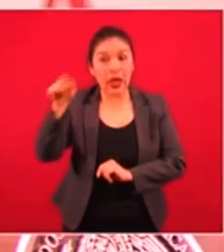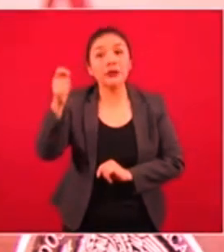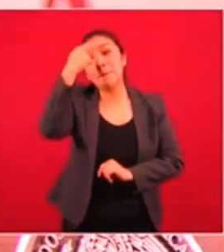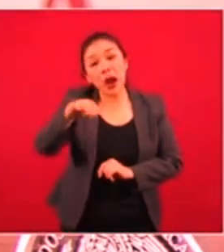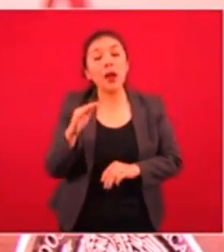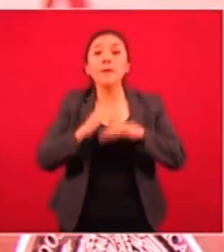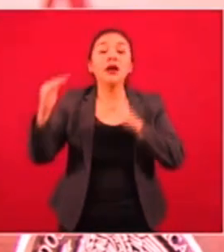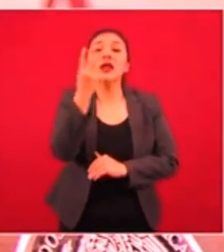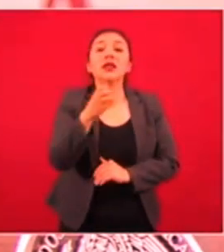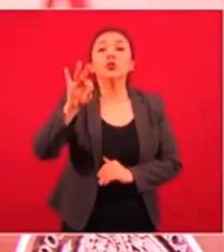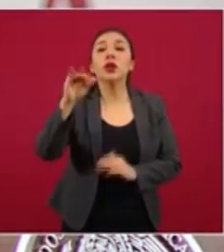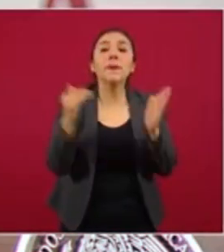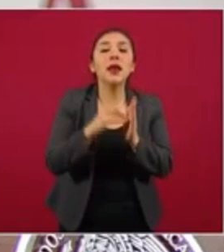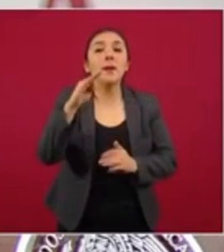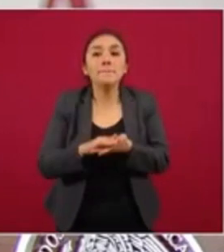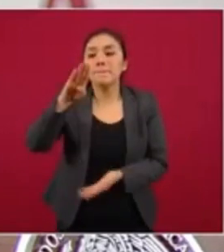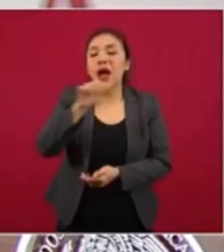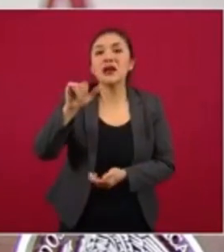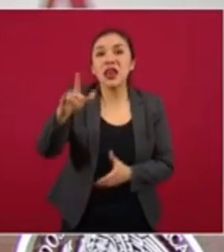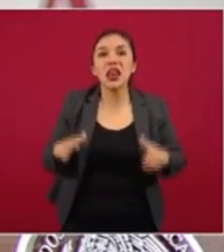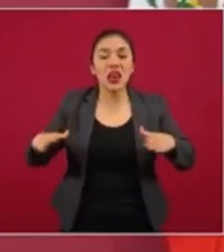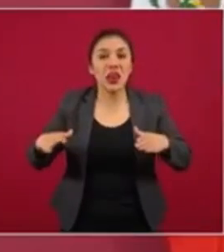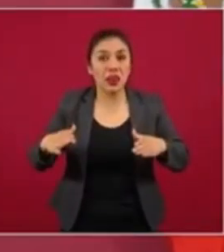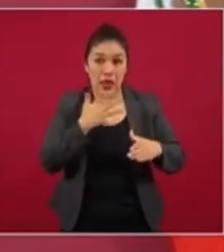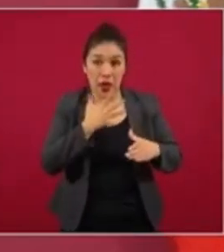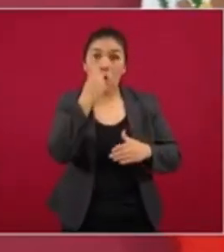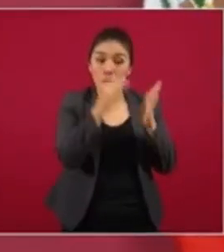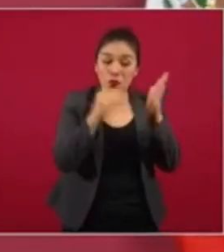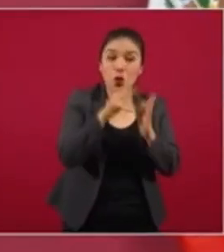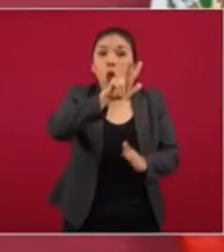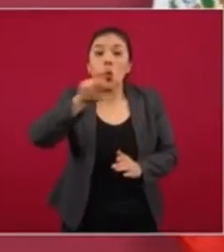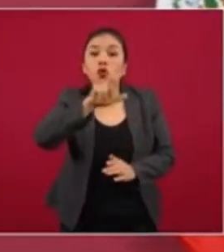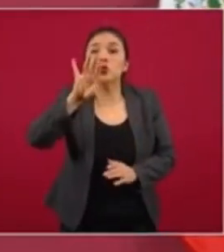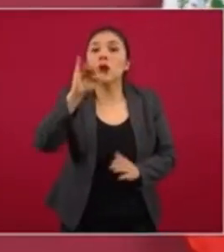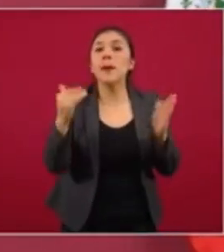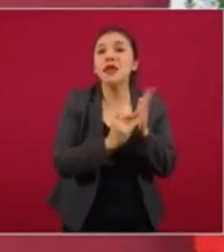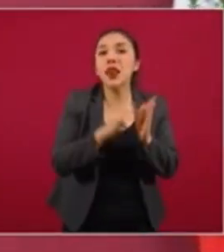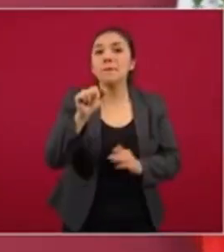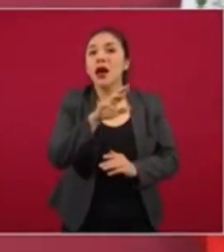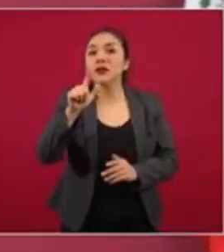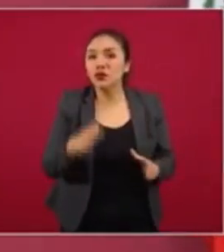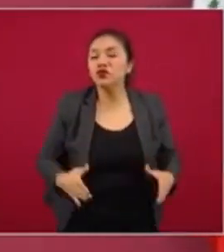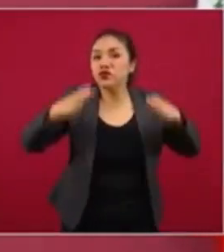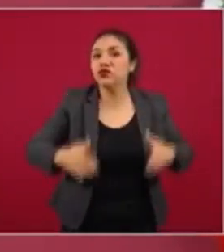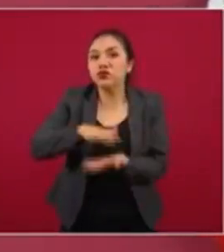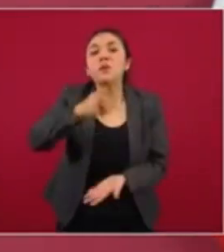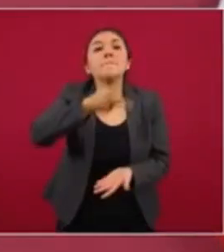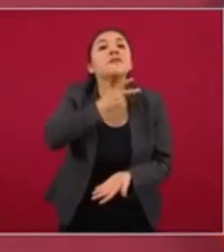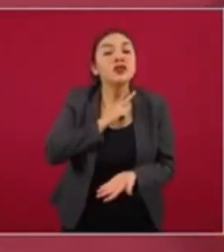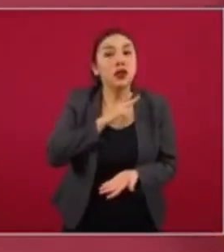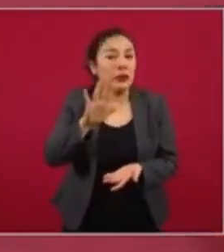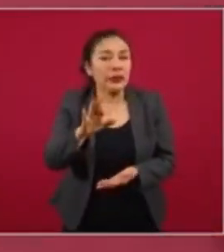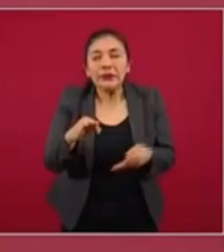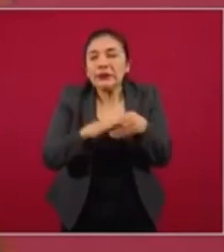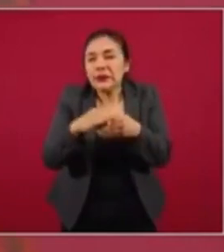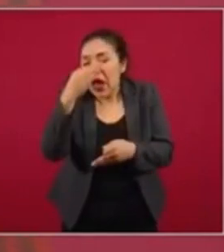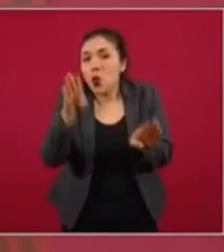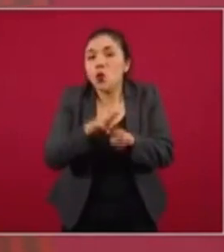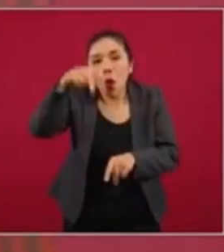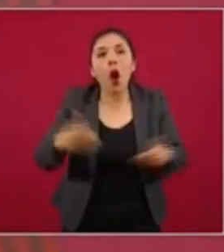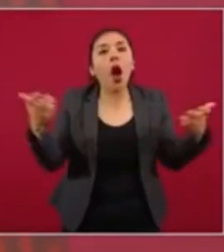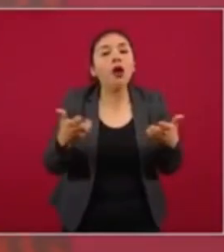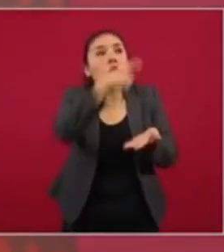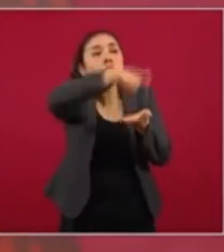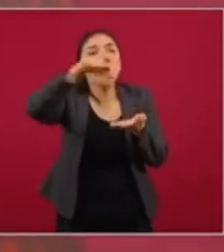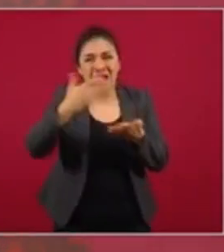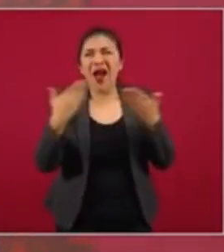es para 340 mil barriles. Entonces vamos a tener un millón 840 mil barriles. Ya casi lo que consumimos,